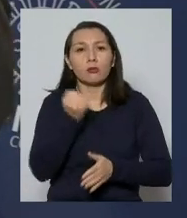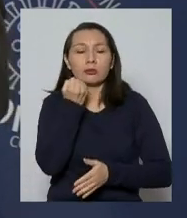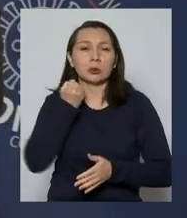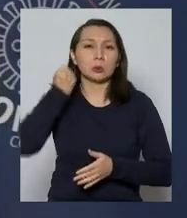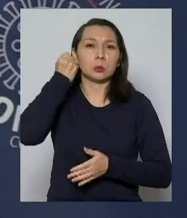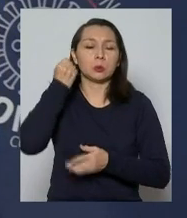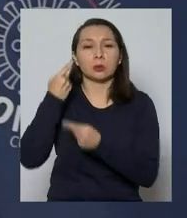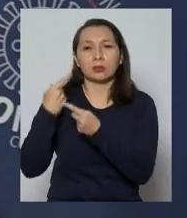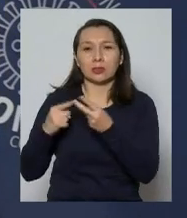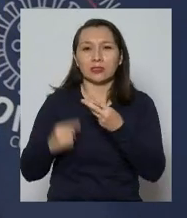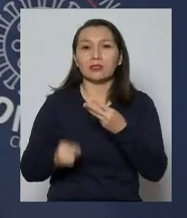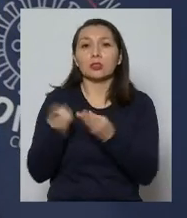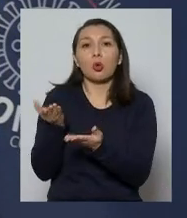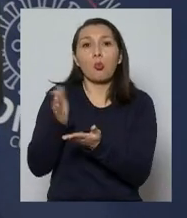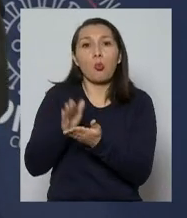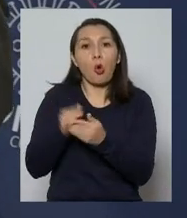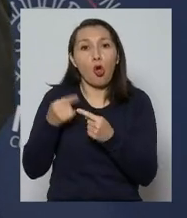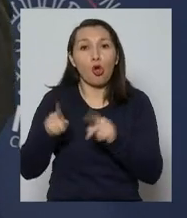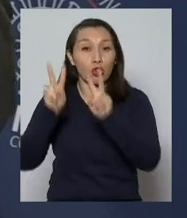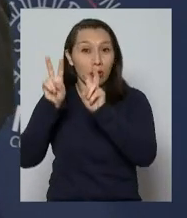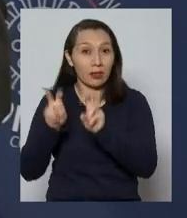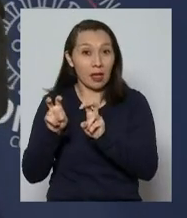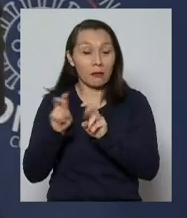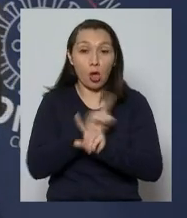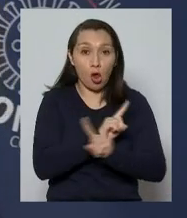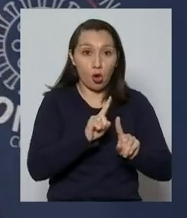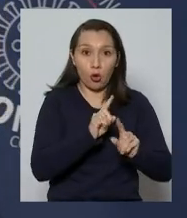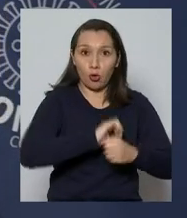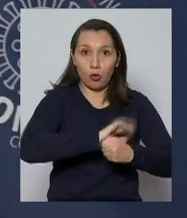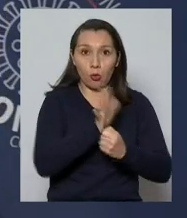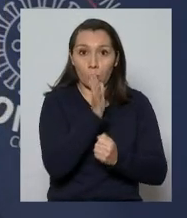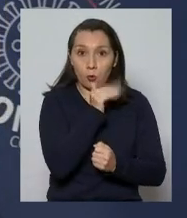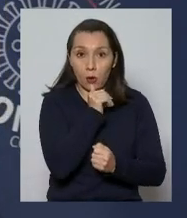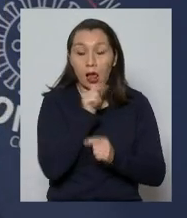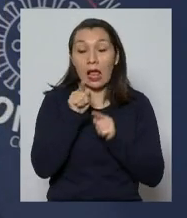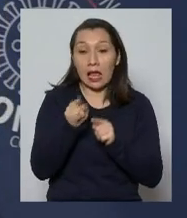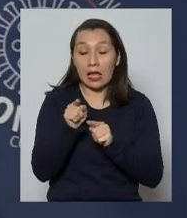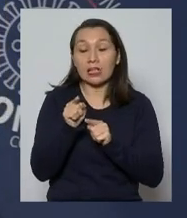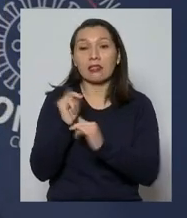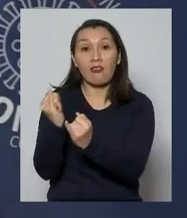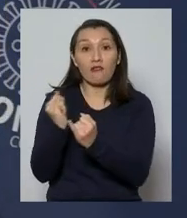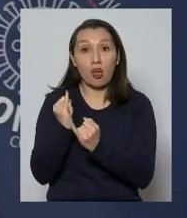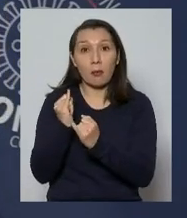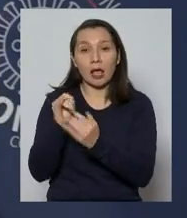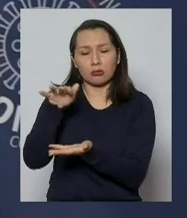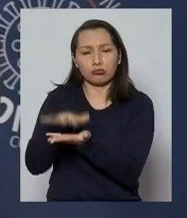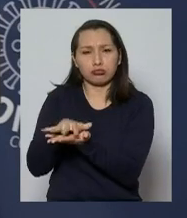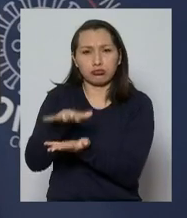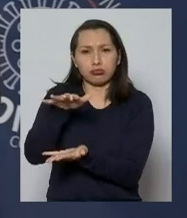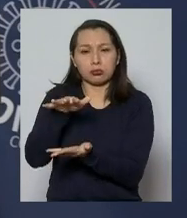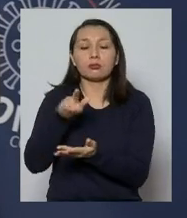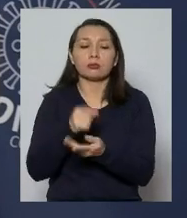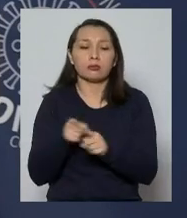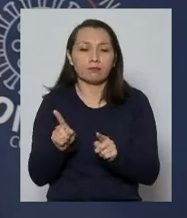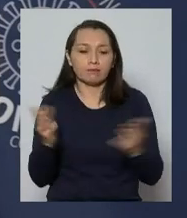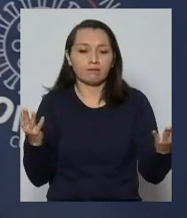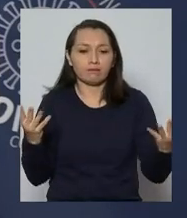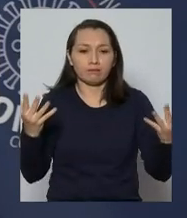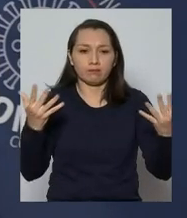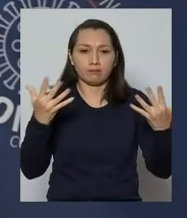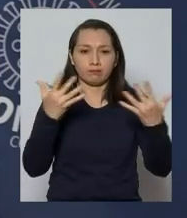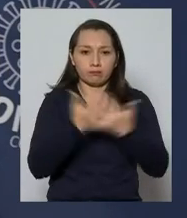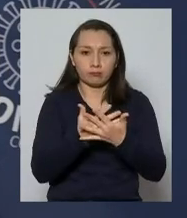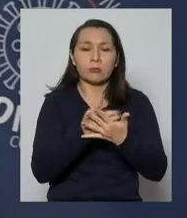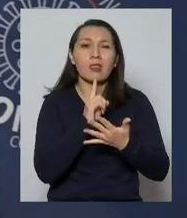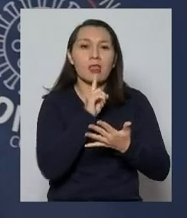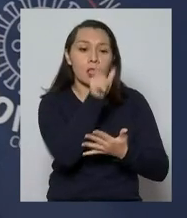y otros tipos de fallecimientos, entonces esa base de datos hacemos un cruce. Vemos cuáles